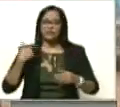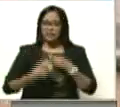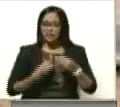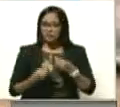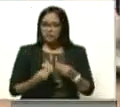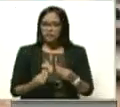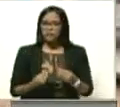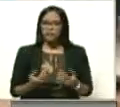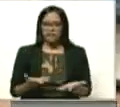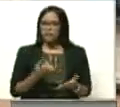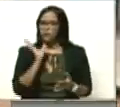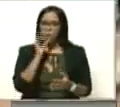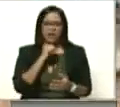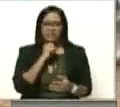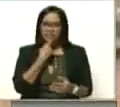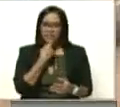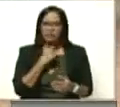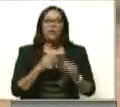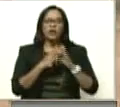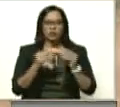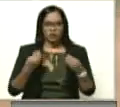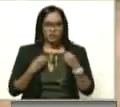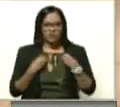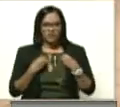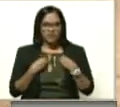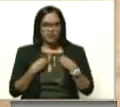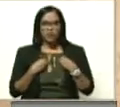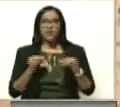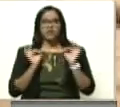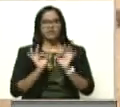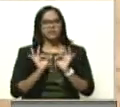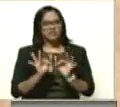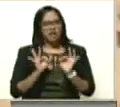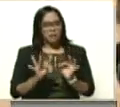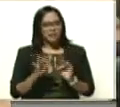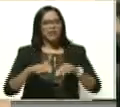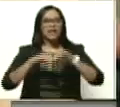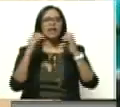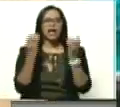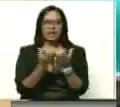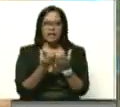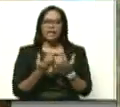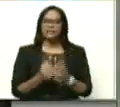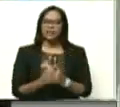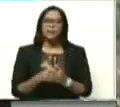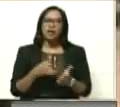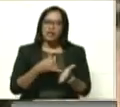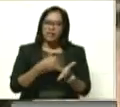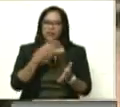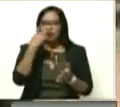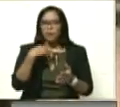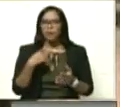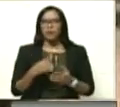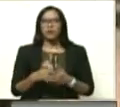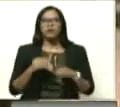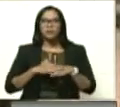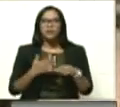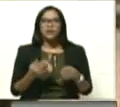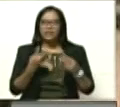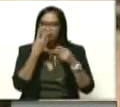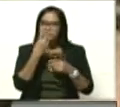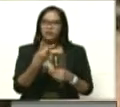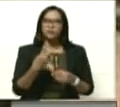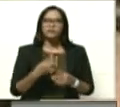para nadie es un secreto, y todo lo hemos vivido, sobre todo las clases más de poseída, lo hemos vivido, porque se dio